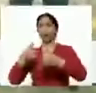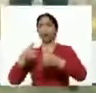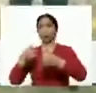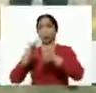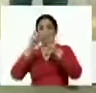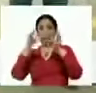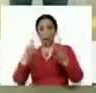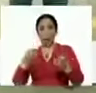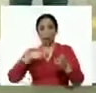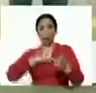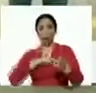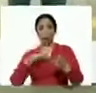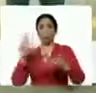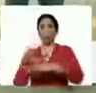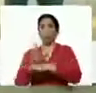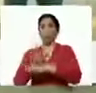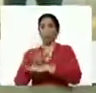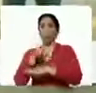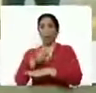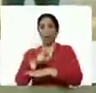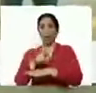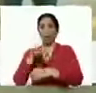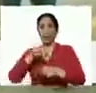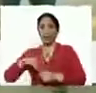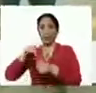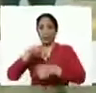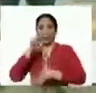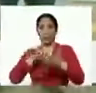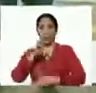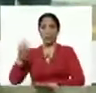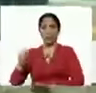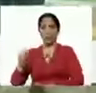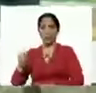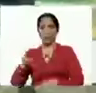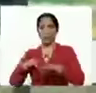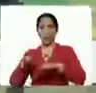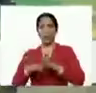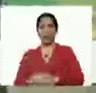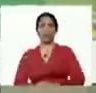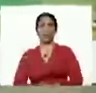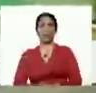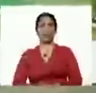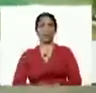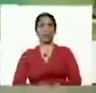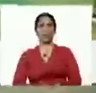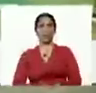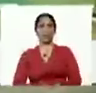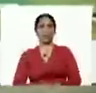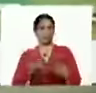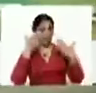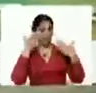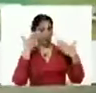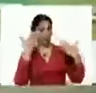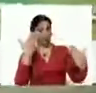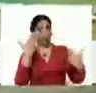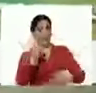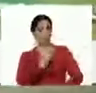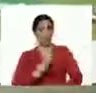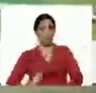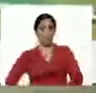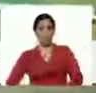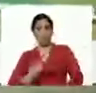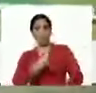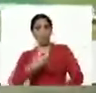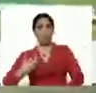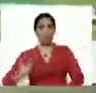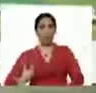emplear en este ciclo invierno 2020 en Coge. Adelante. Saludos, señor presidente. Bueno, quiero